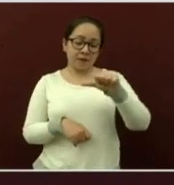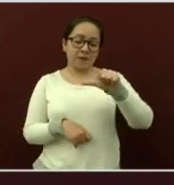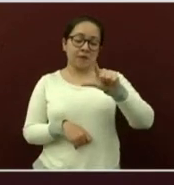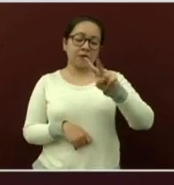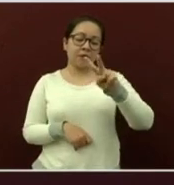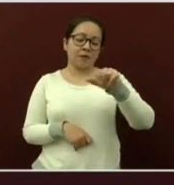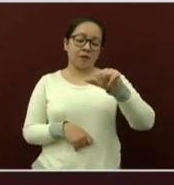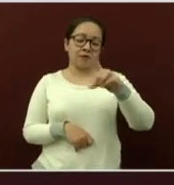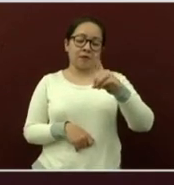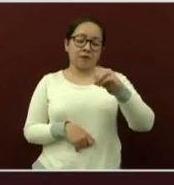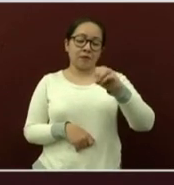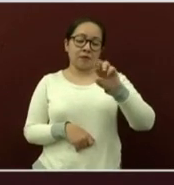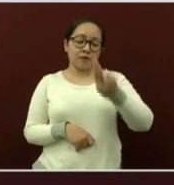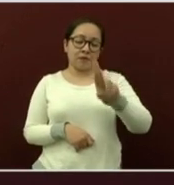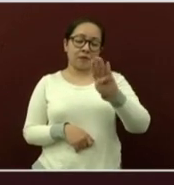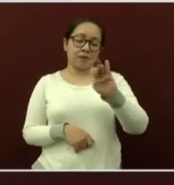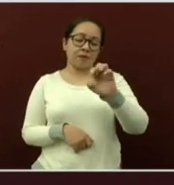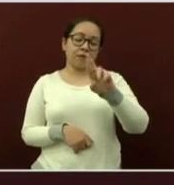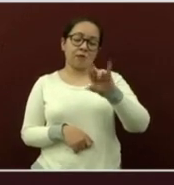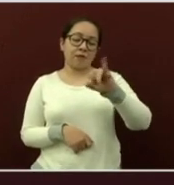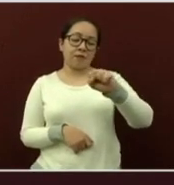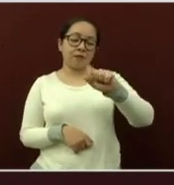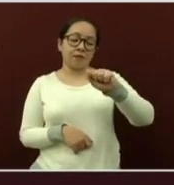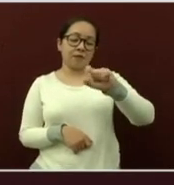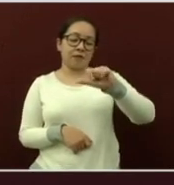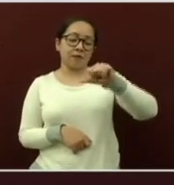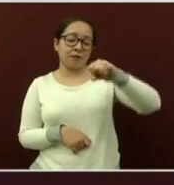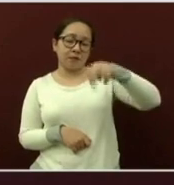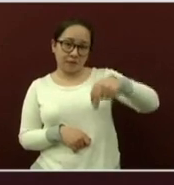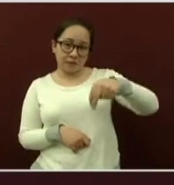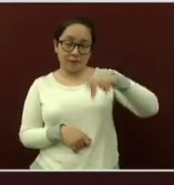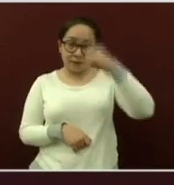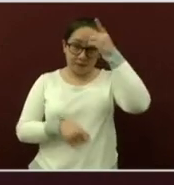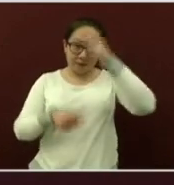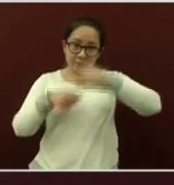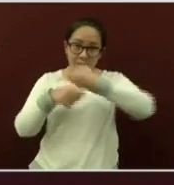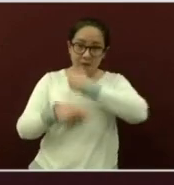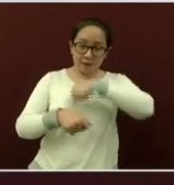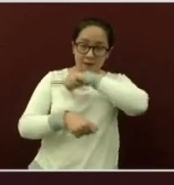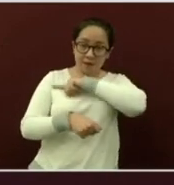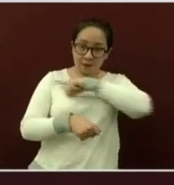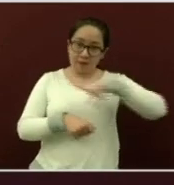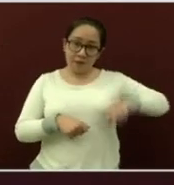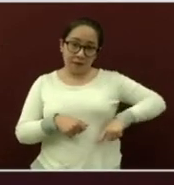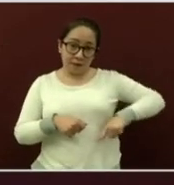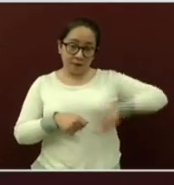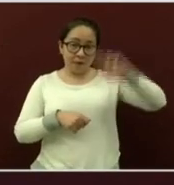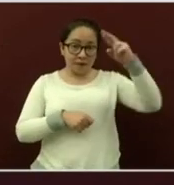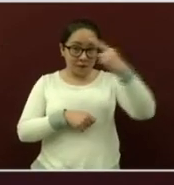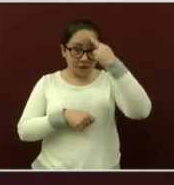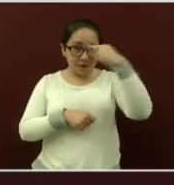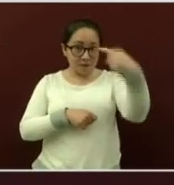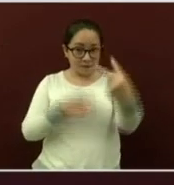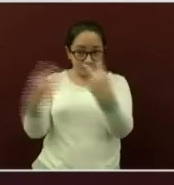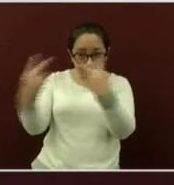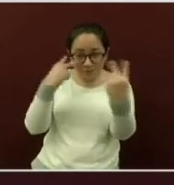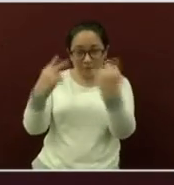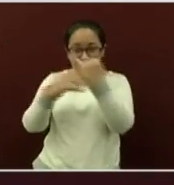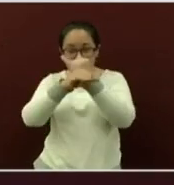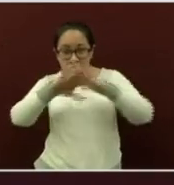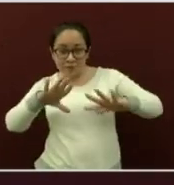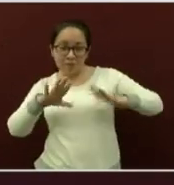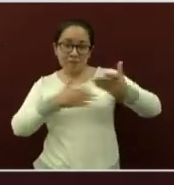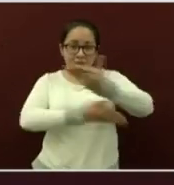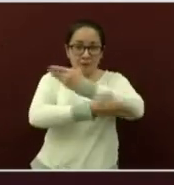Beninstein Hernández, director de Salud Pública. Recuerden compartir esta información con todas las